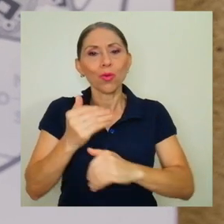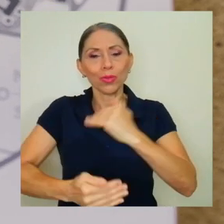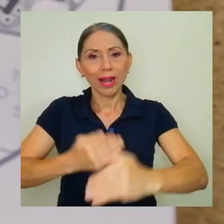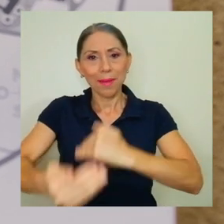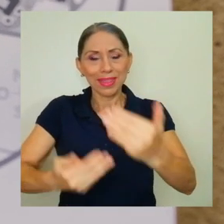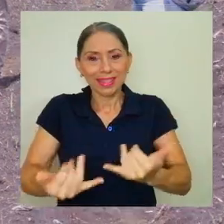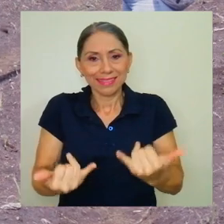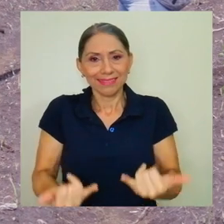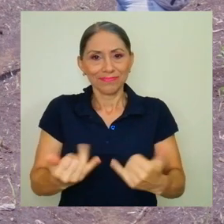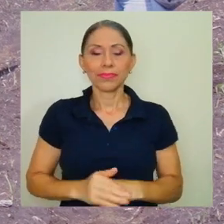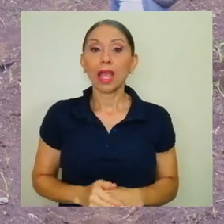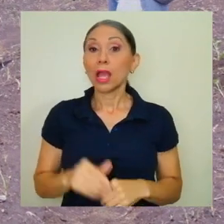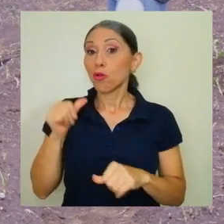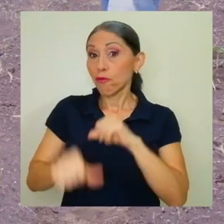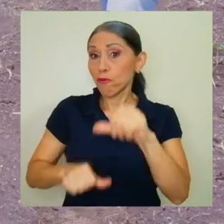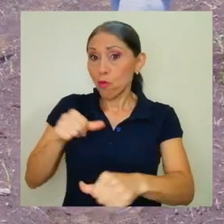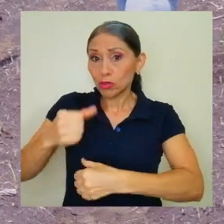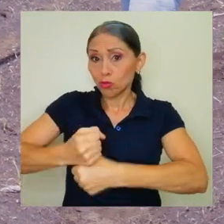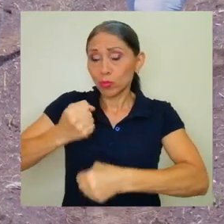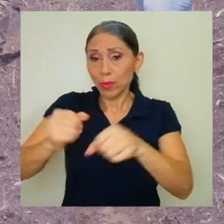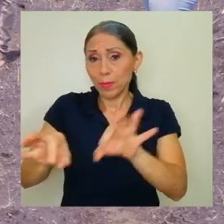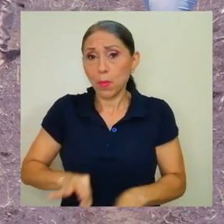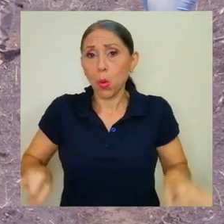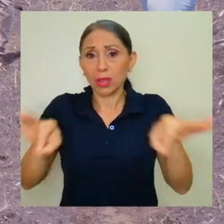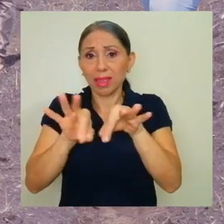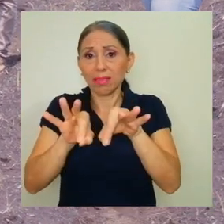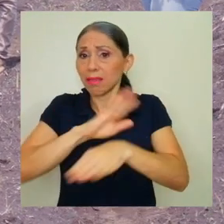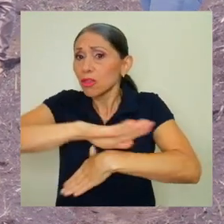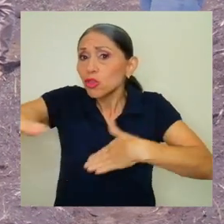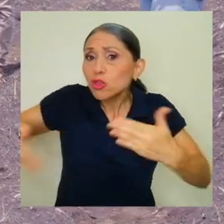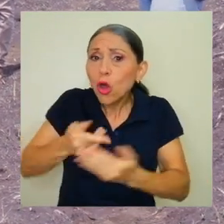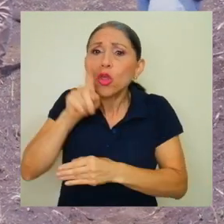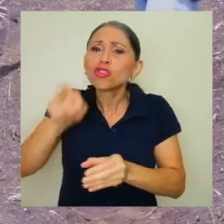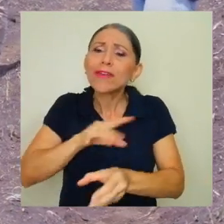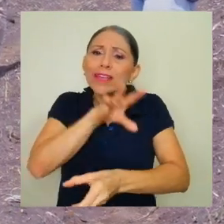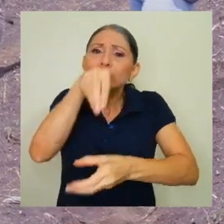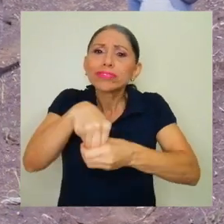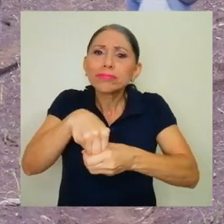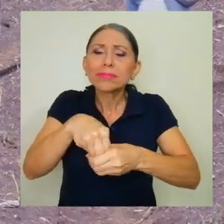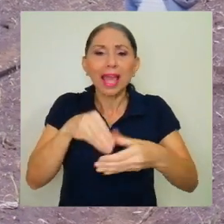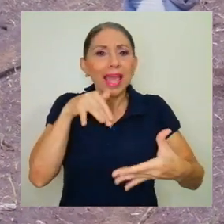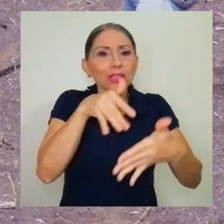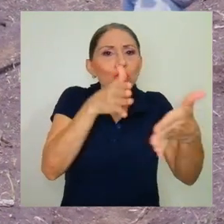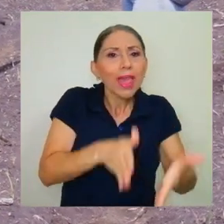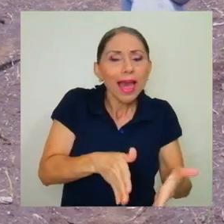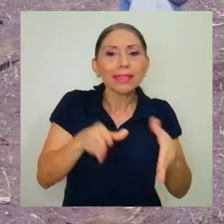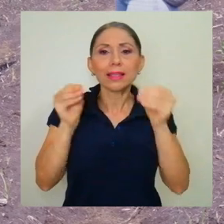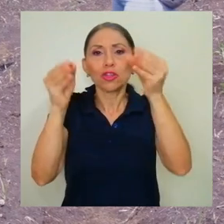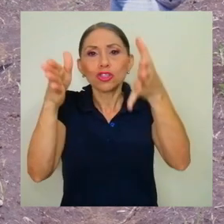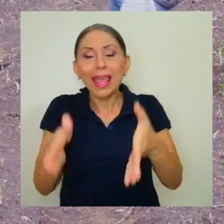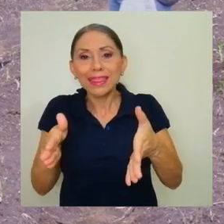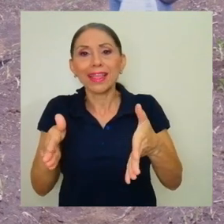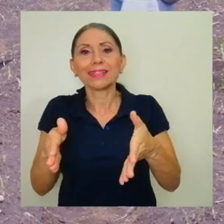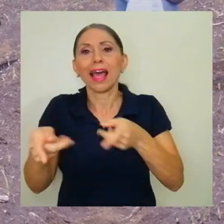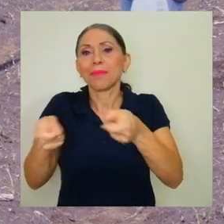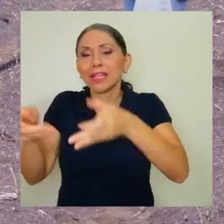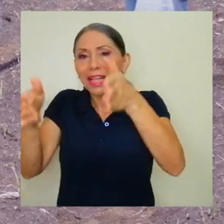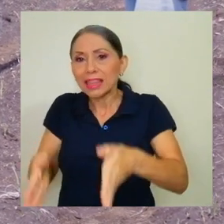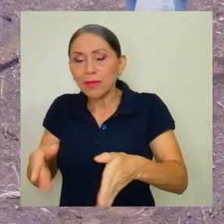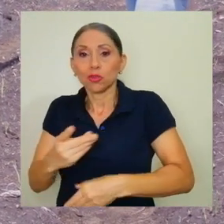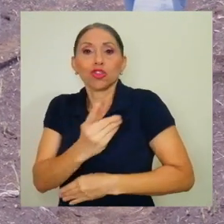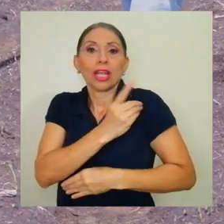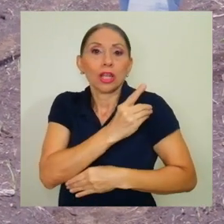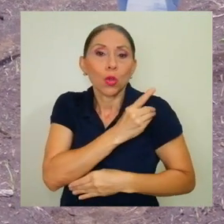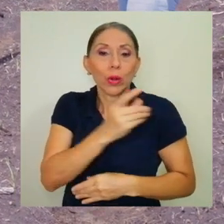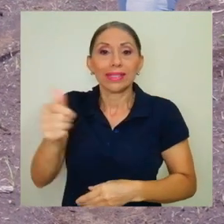Es un esfuerzo importante y en donde tienen que estar involucrados todos, estudiantes, docentes, administrativos, directores, autoridades,